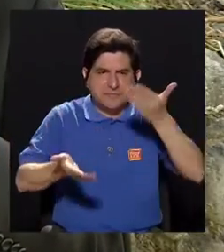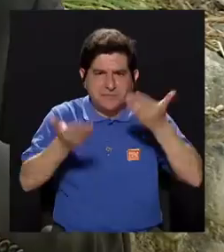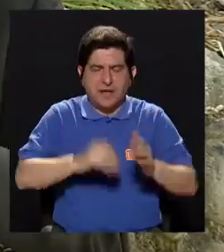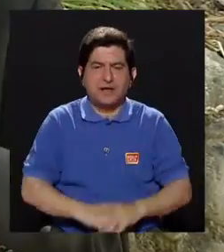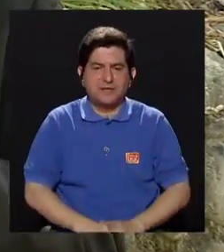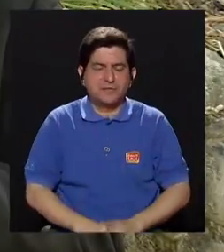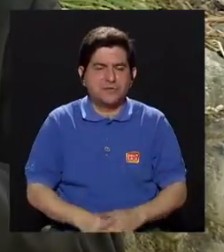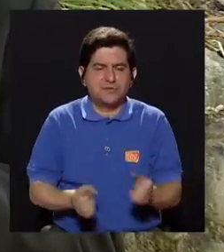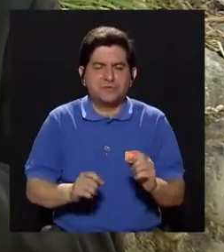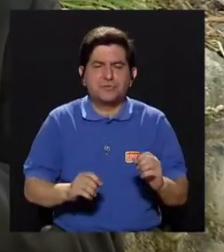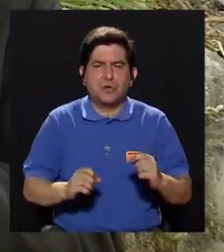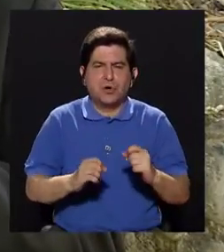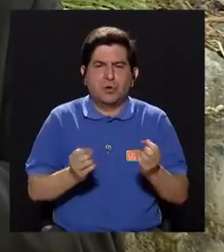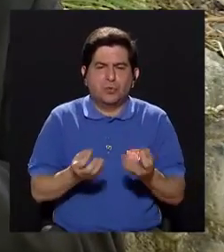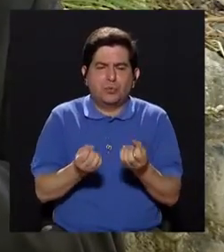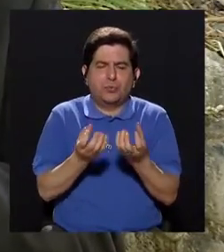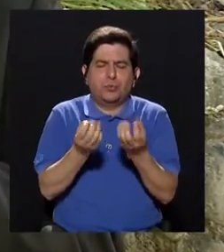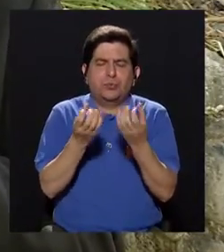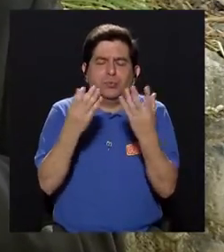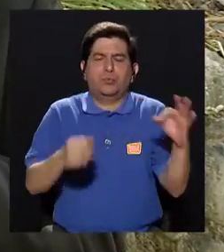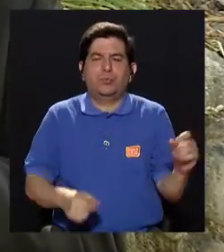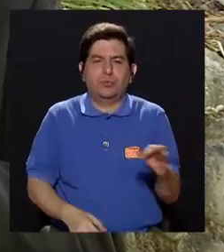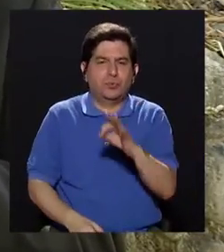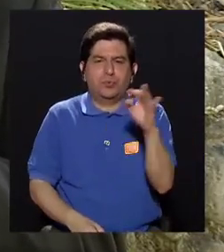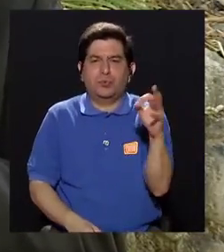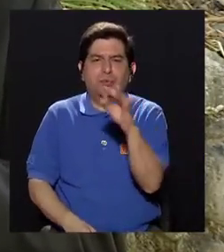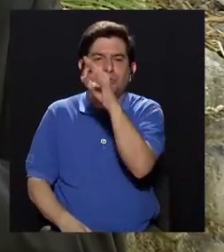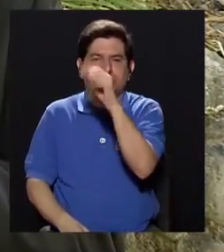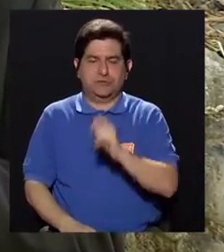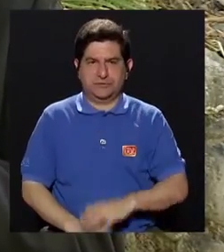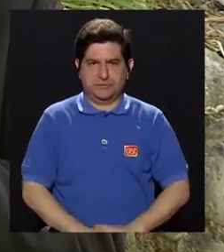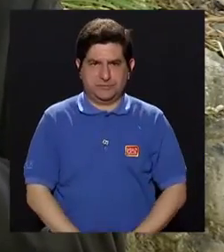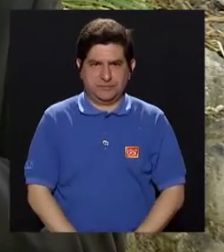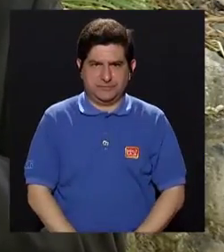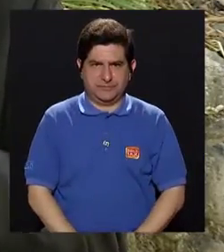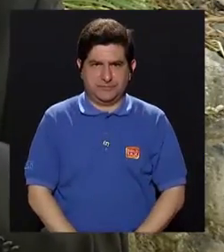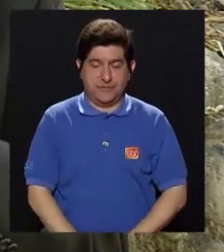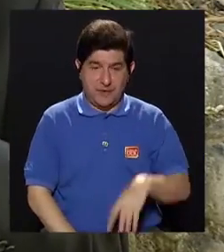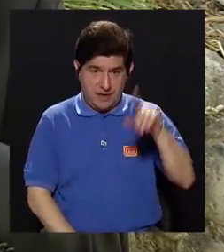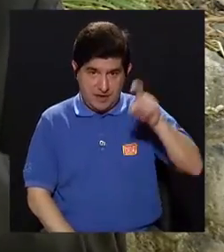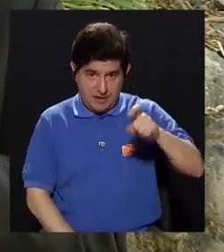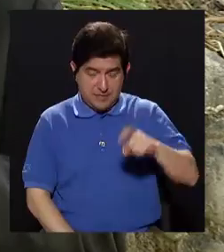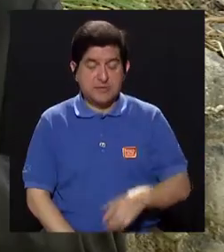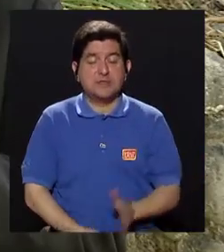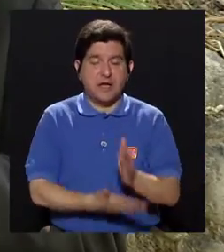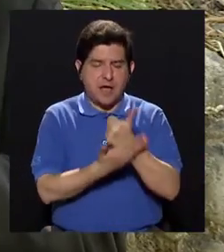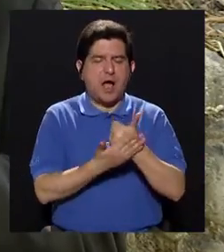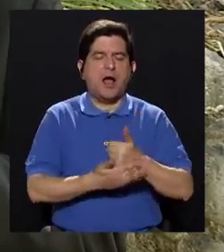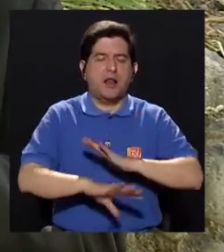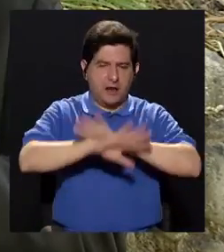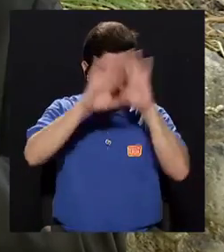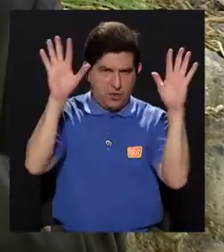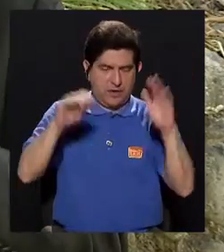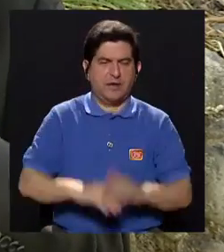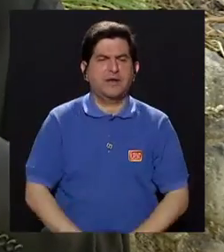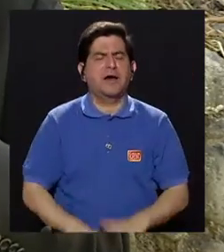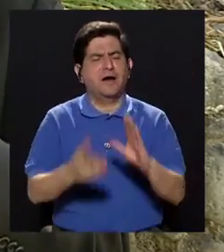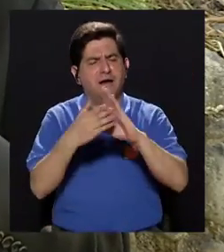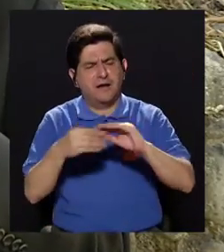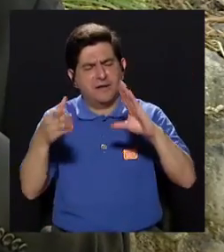puedan servir como criaderos. En ese sentido, hay que hacer algunas aclaraciones.